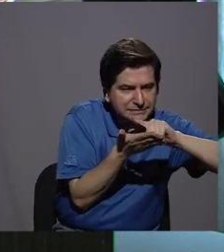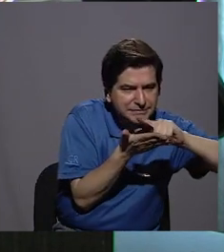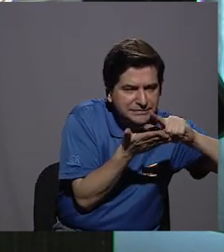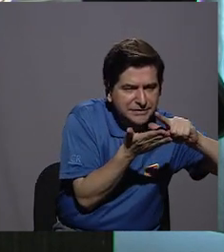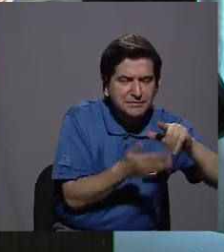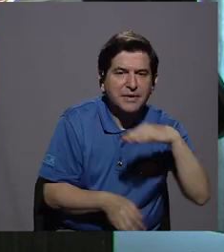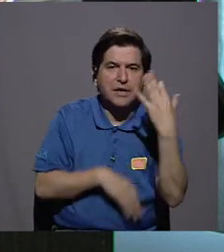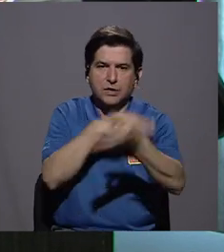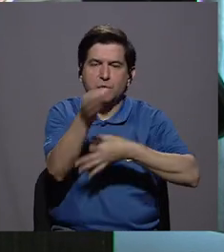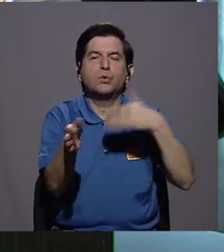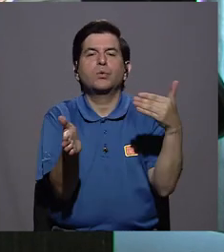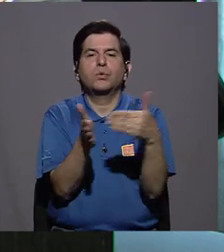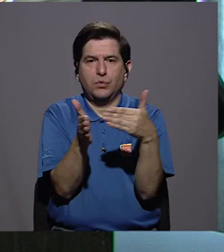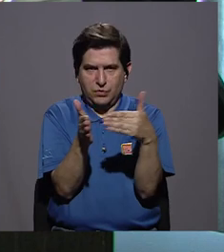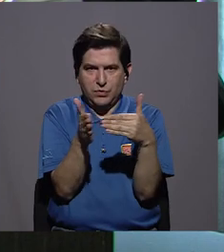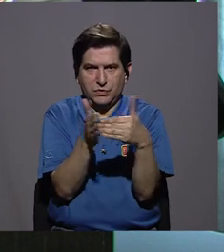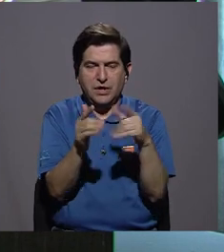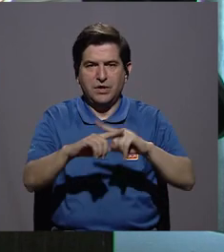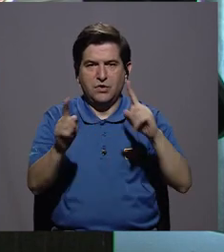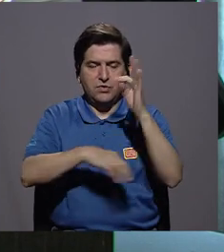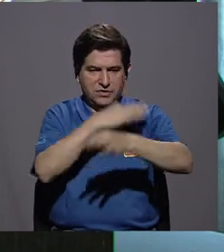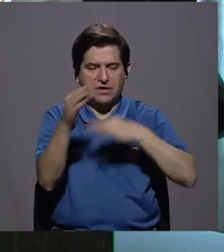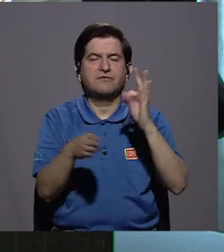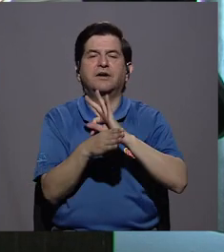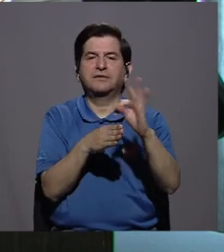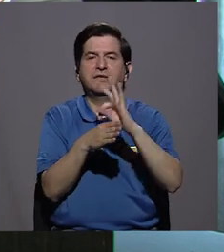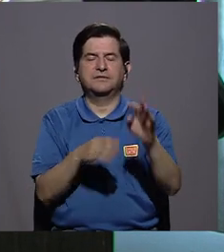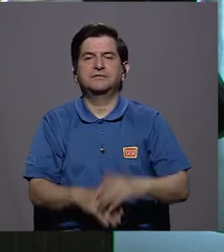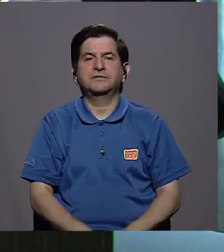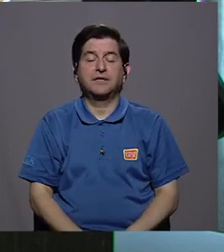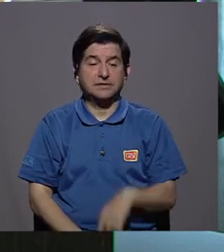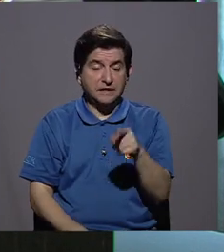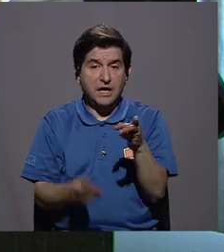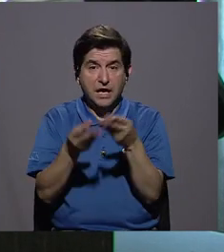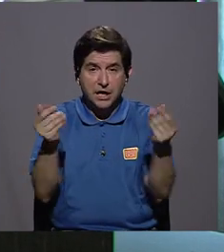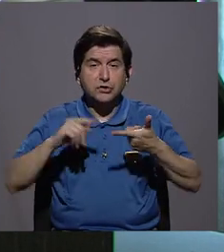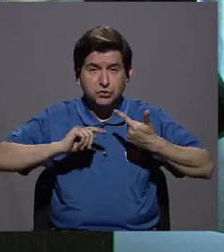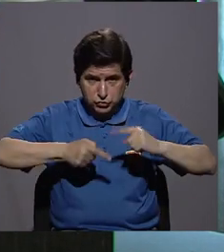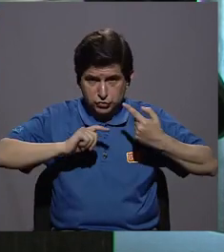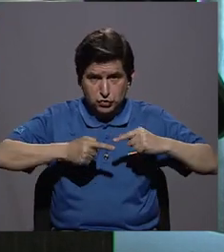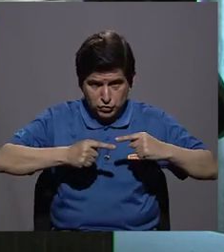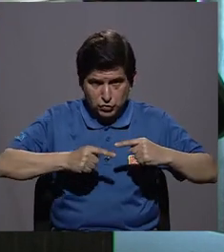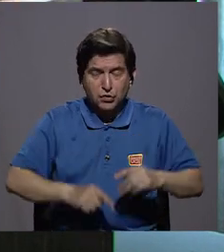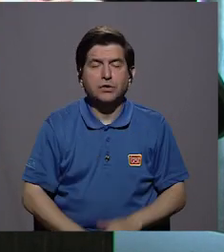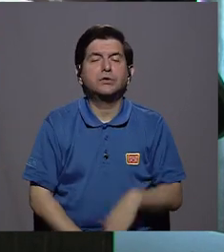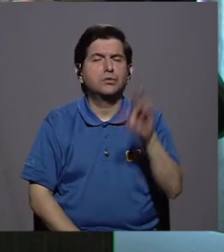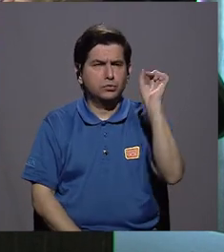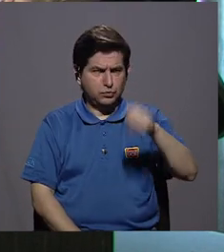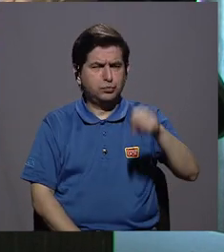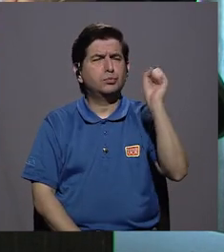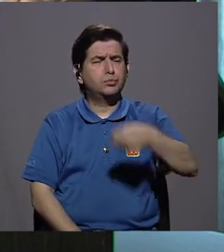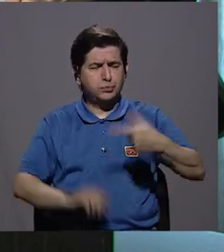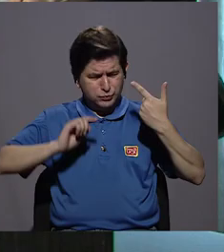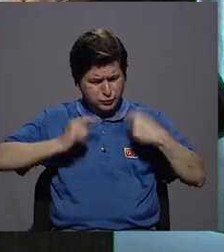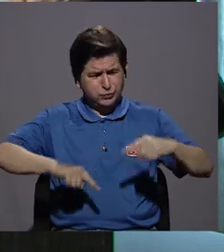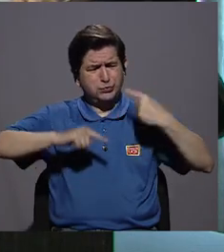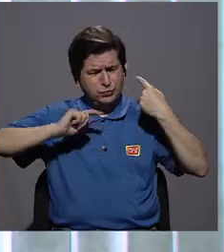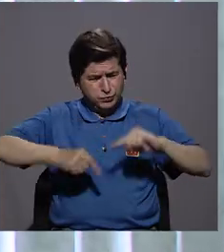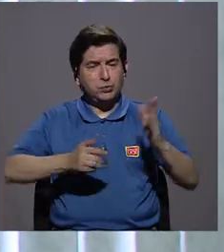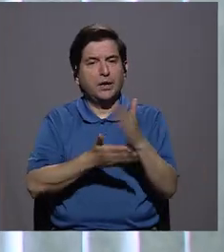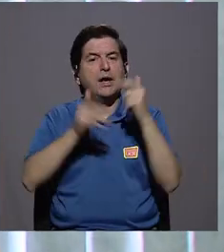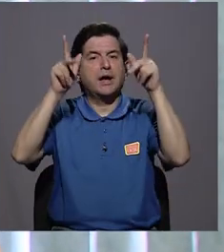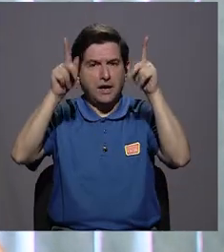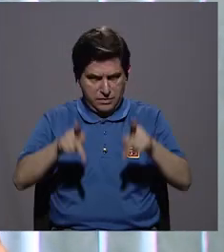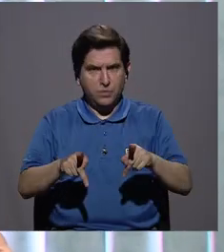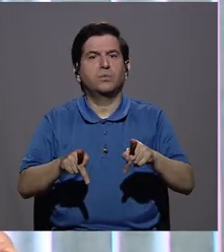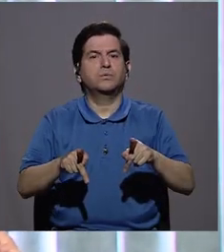reposicionar, por así decirlo, con diferentes tratamientos. Doctora, ¿y eso produce dolor? Produce mucho dolor. En algunos